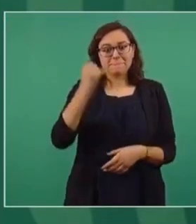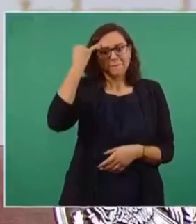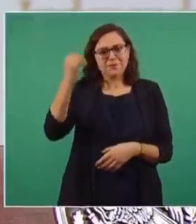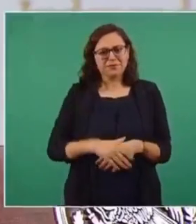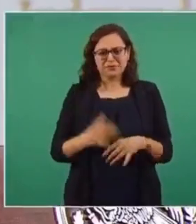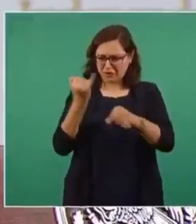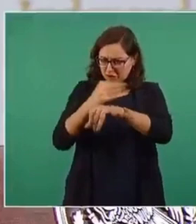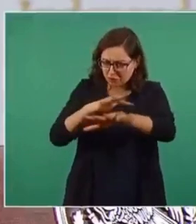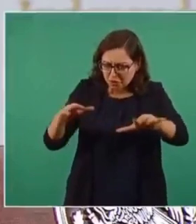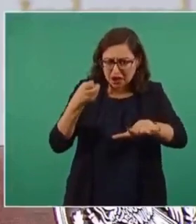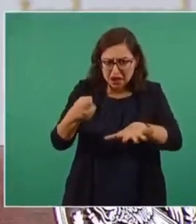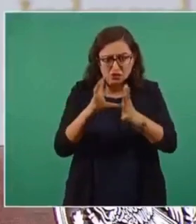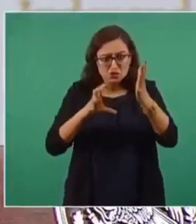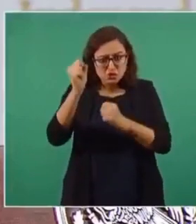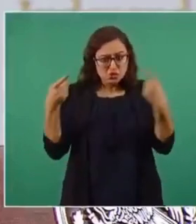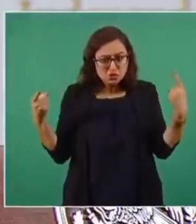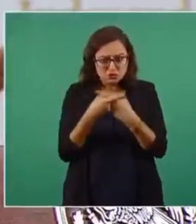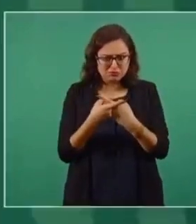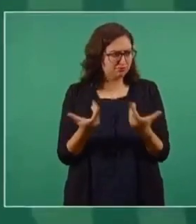la Constitución.